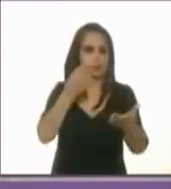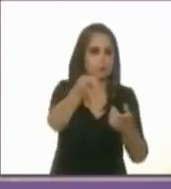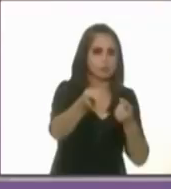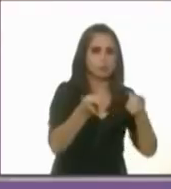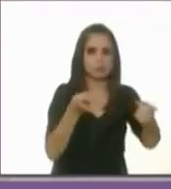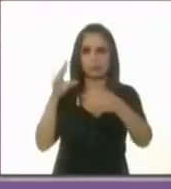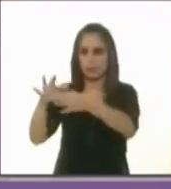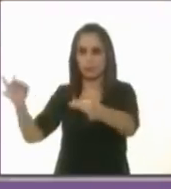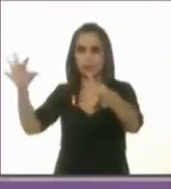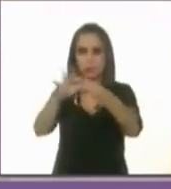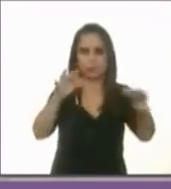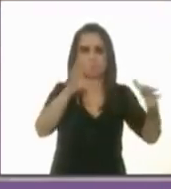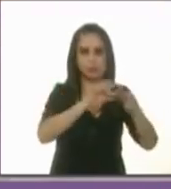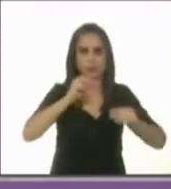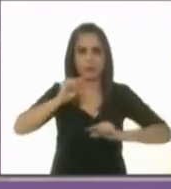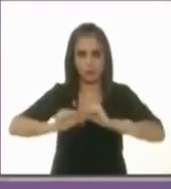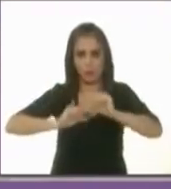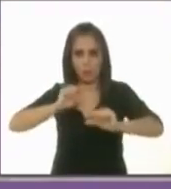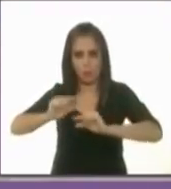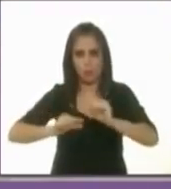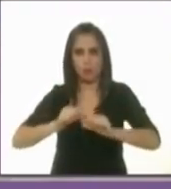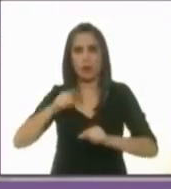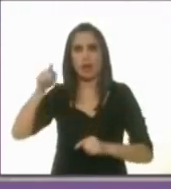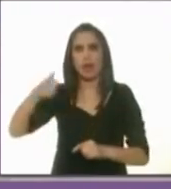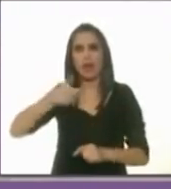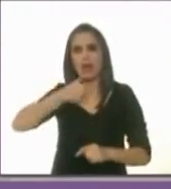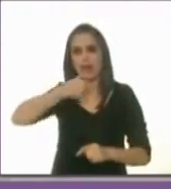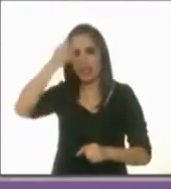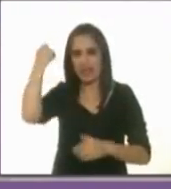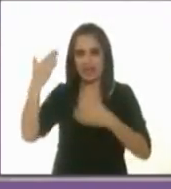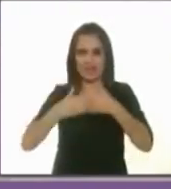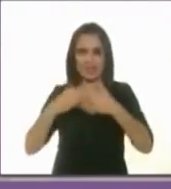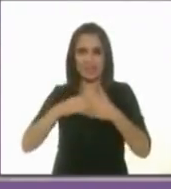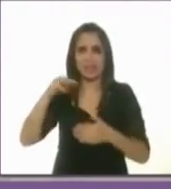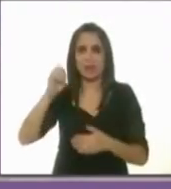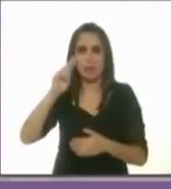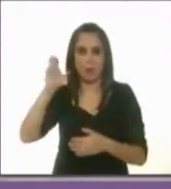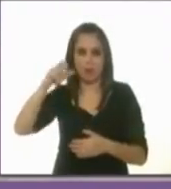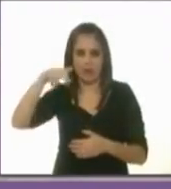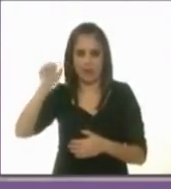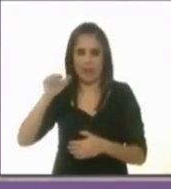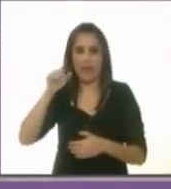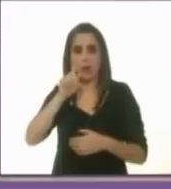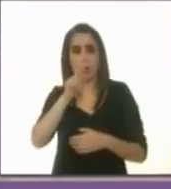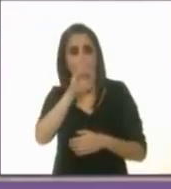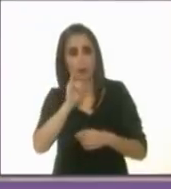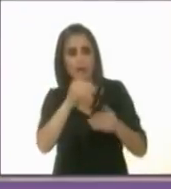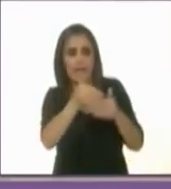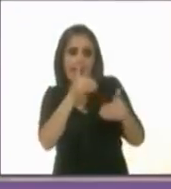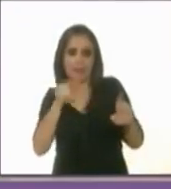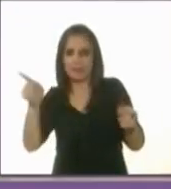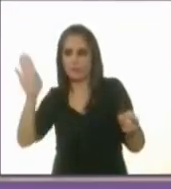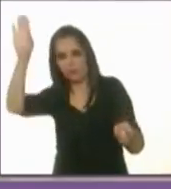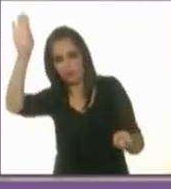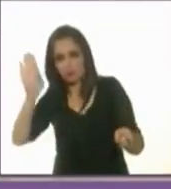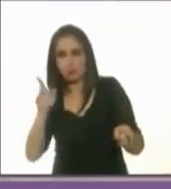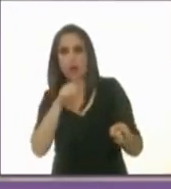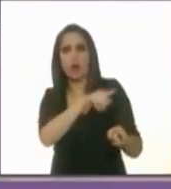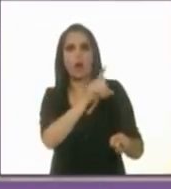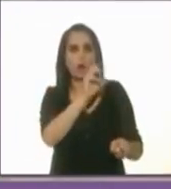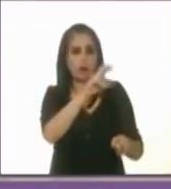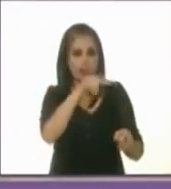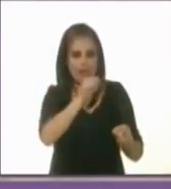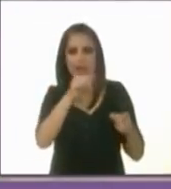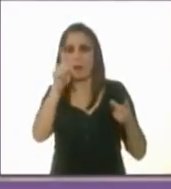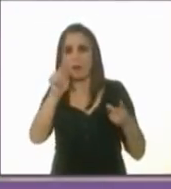nosotros poco a poco. La candidata Lorena pidió antes de purificación carpinteiro, va Lorena purificación